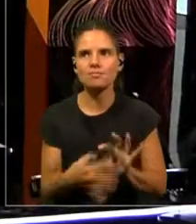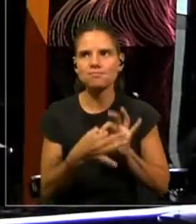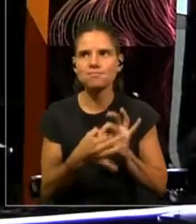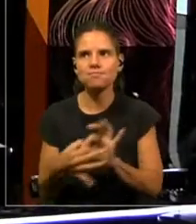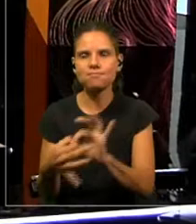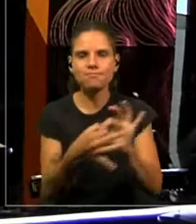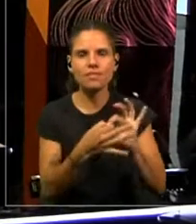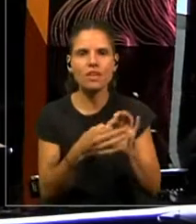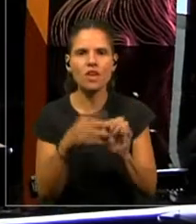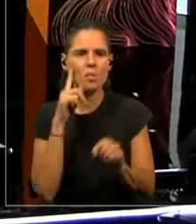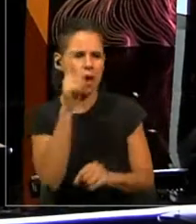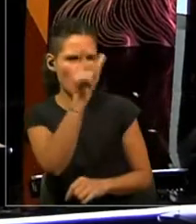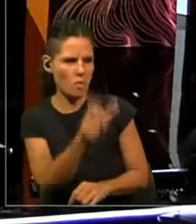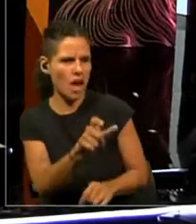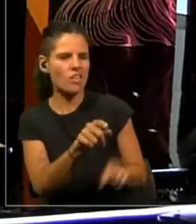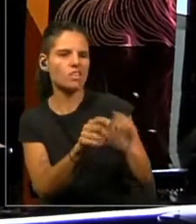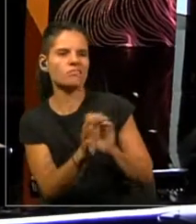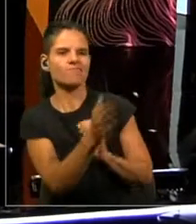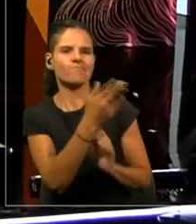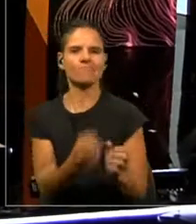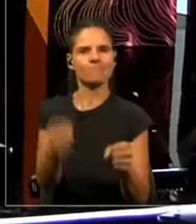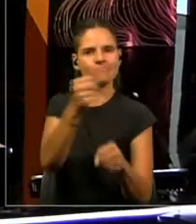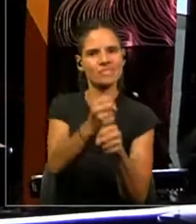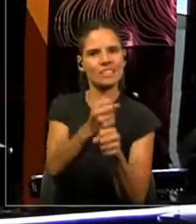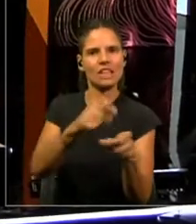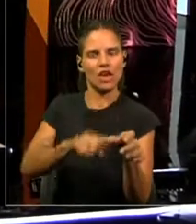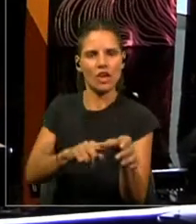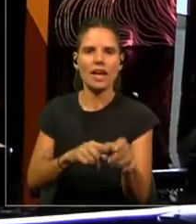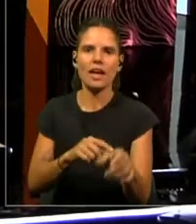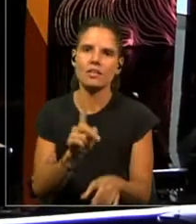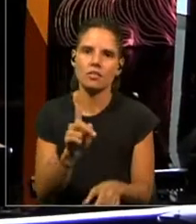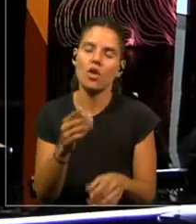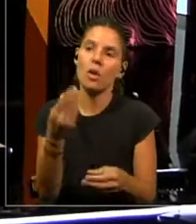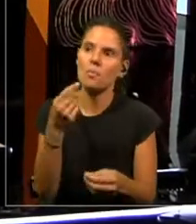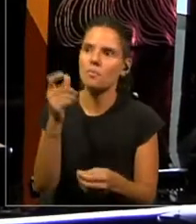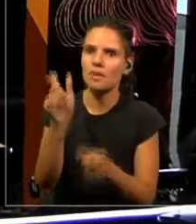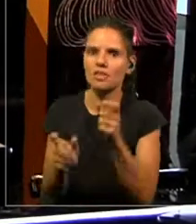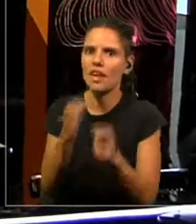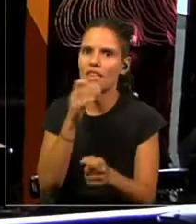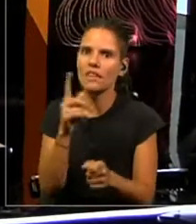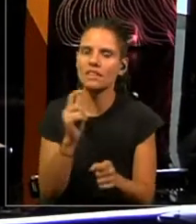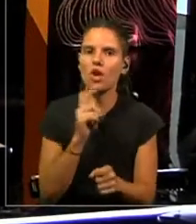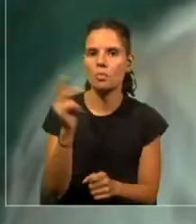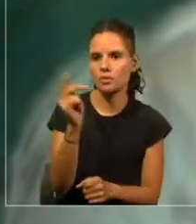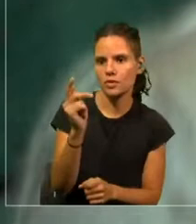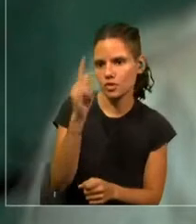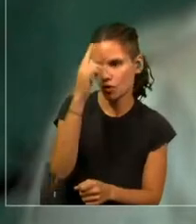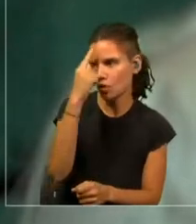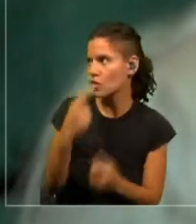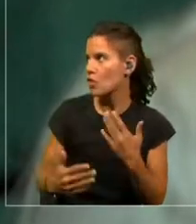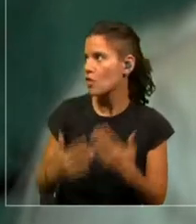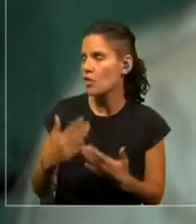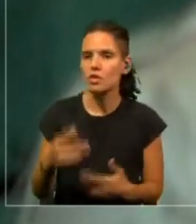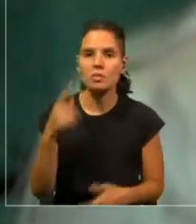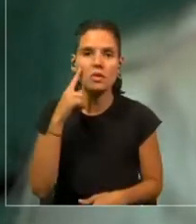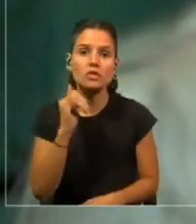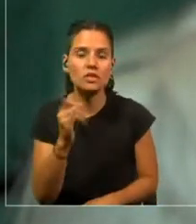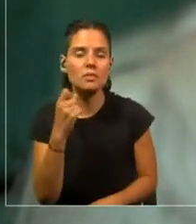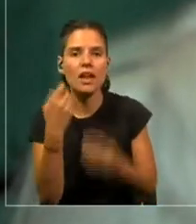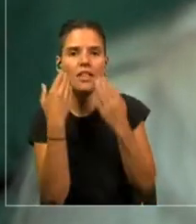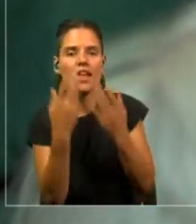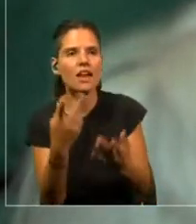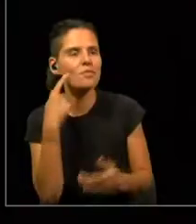para reemplazar a los humanos, como la gente cree que va a pasar con los robots para sexo. Pero para inspirar a otros y